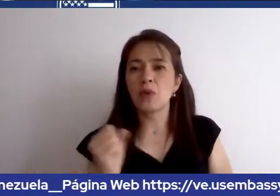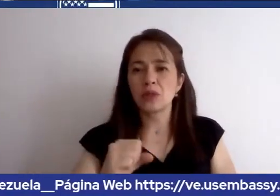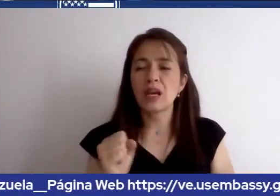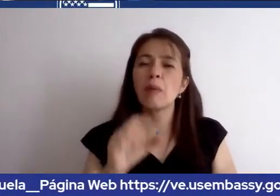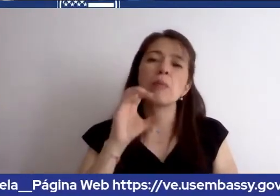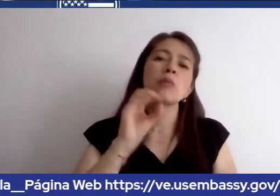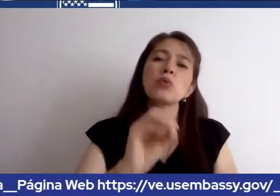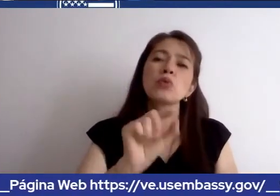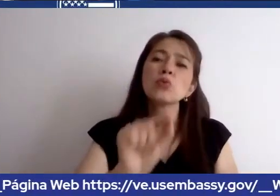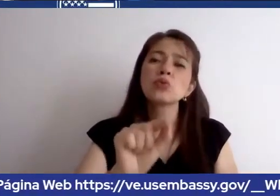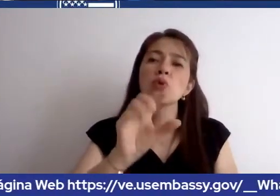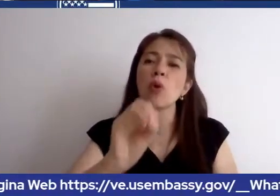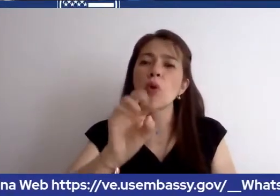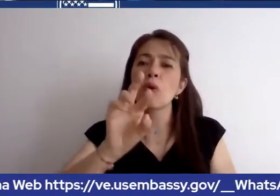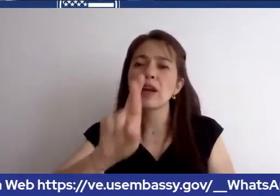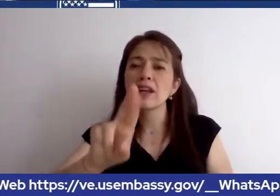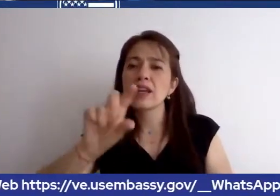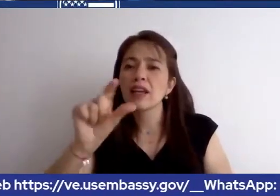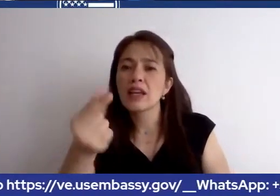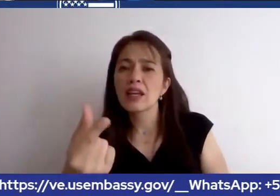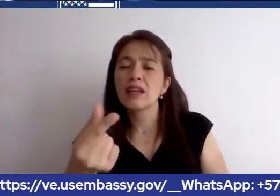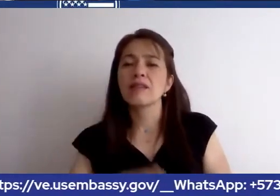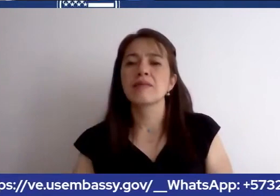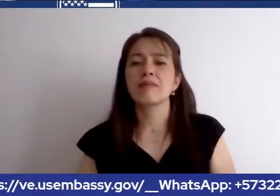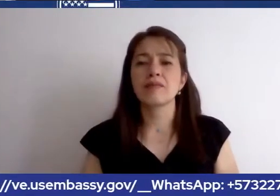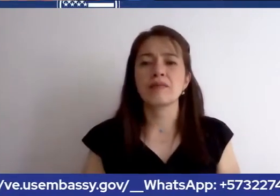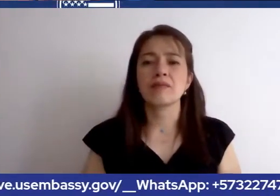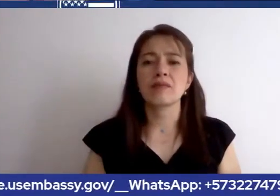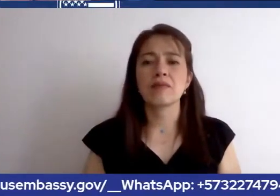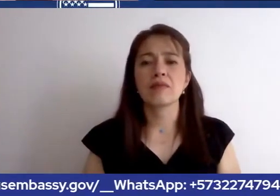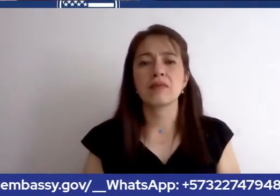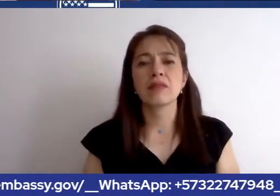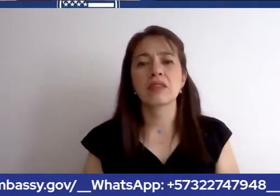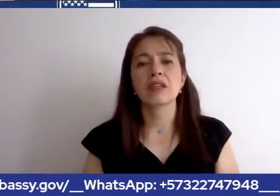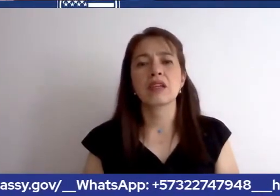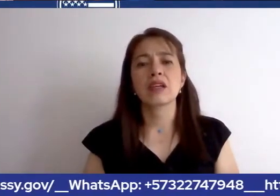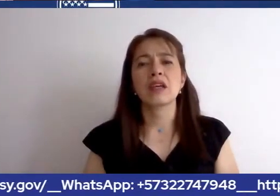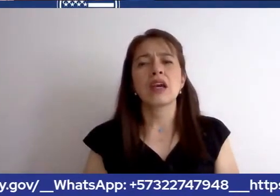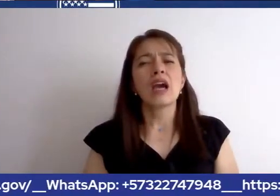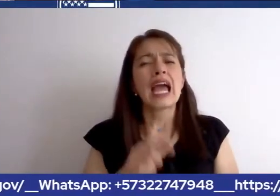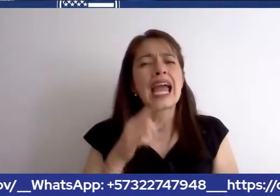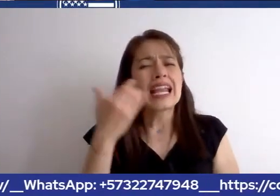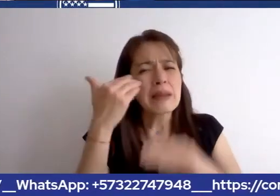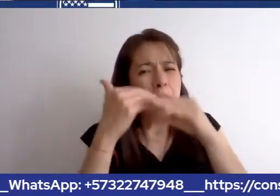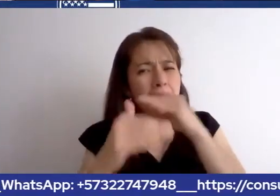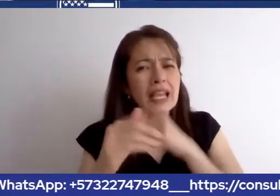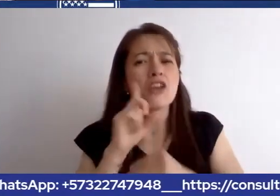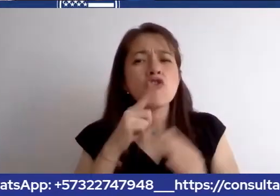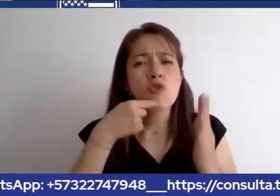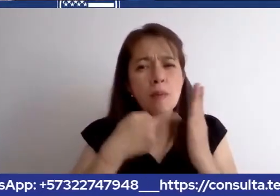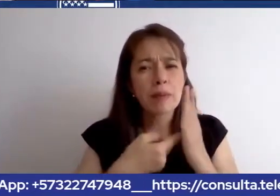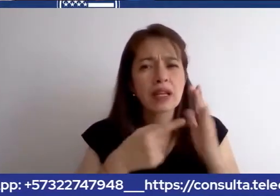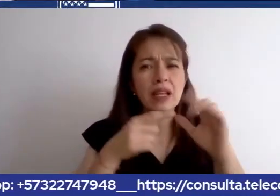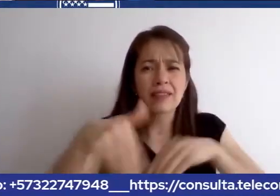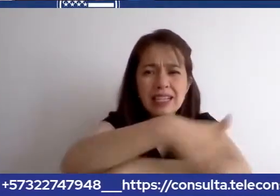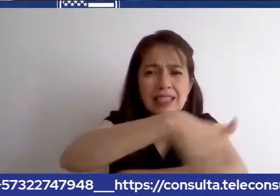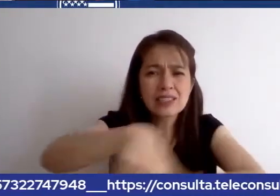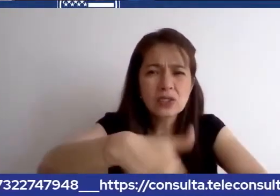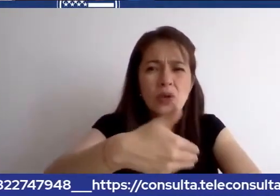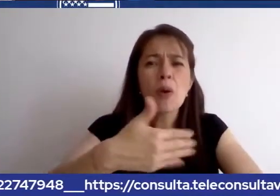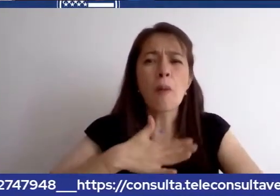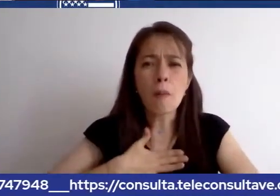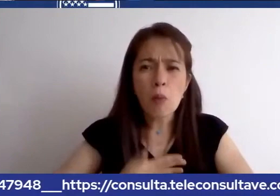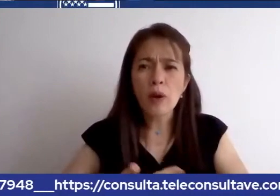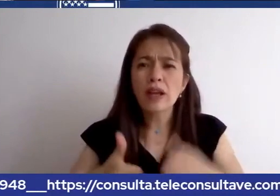gov. Y me imagino que puede encontrar este email y los otros emails por las otras áreas, visa